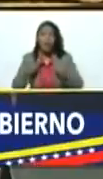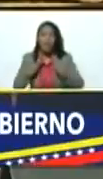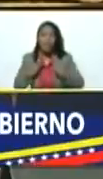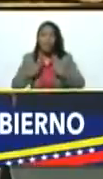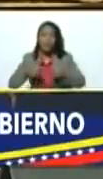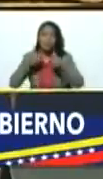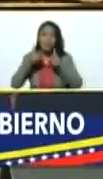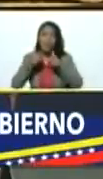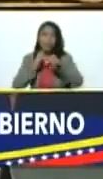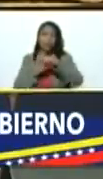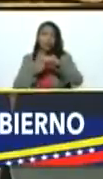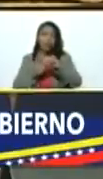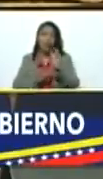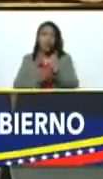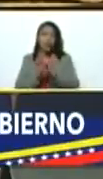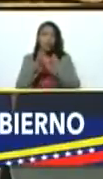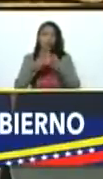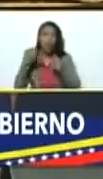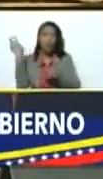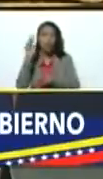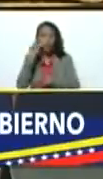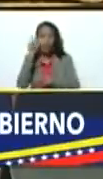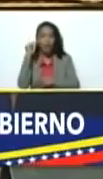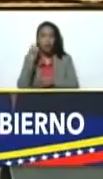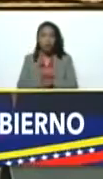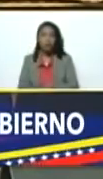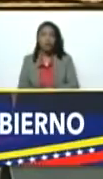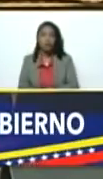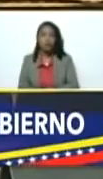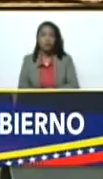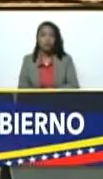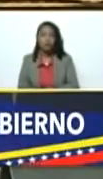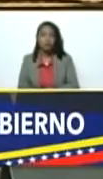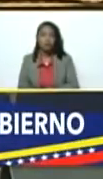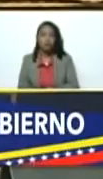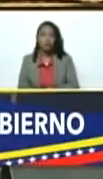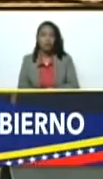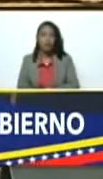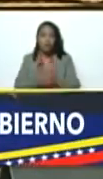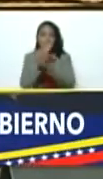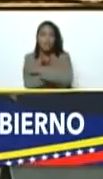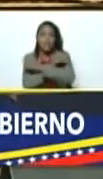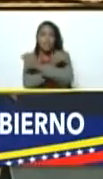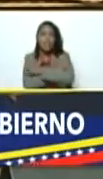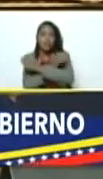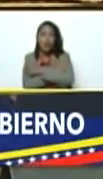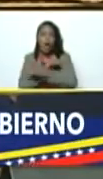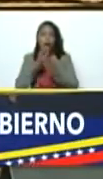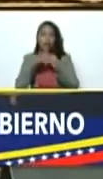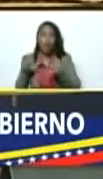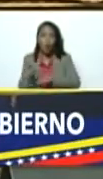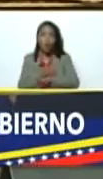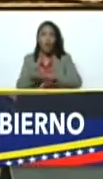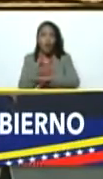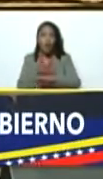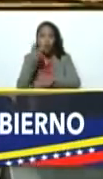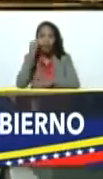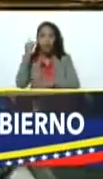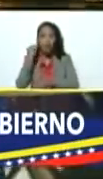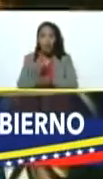viviendo de todos los venezolanos y de todas las venezolanas felicito a todos los gobernadores